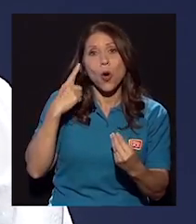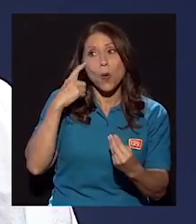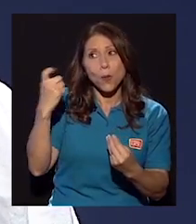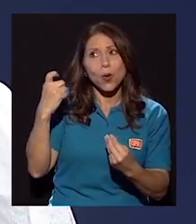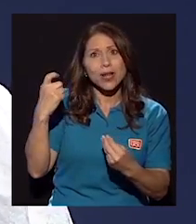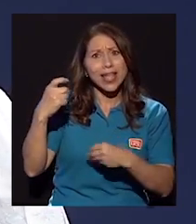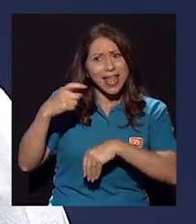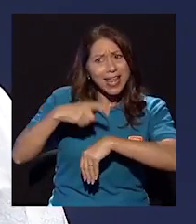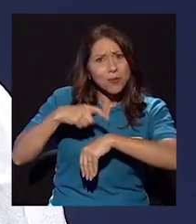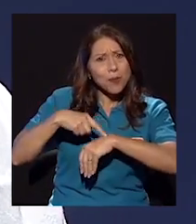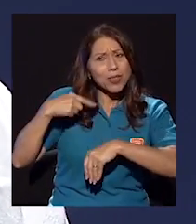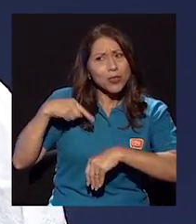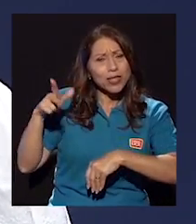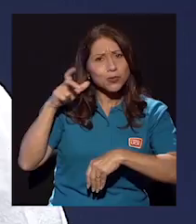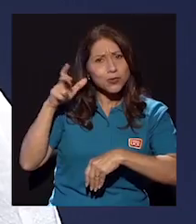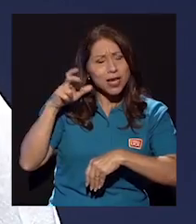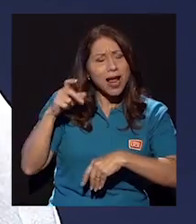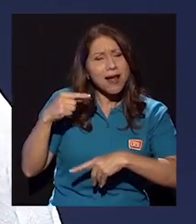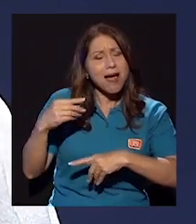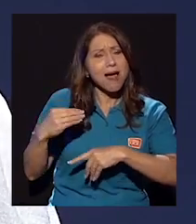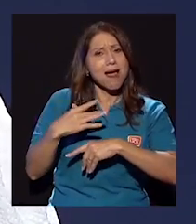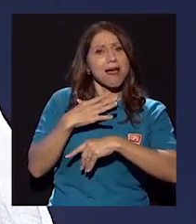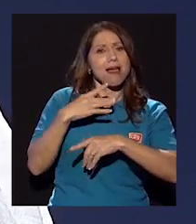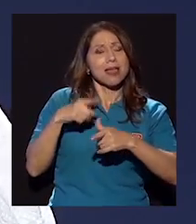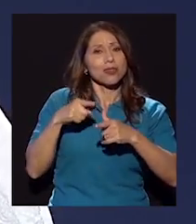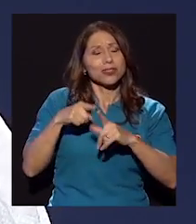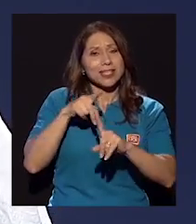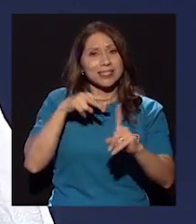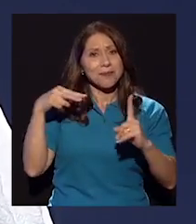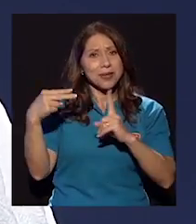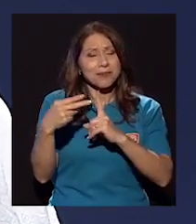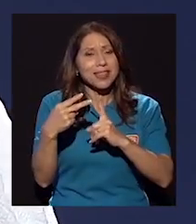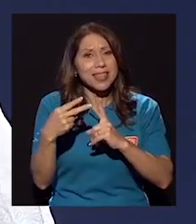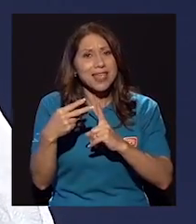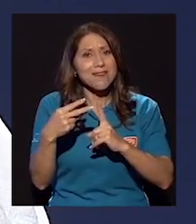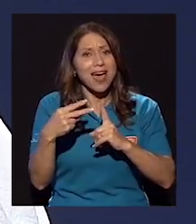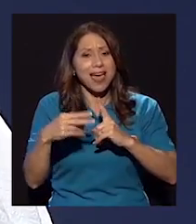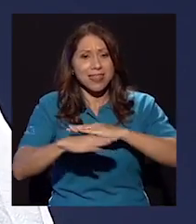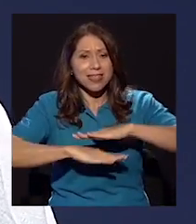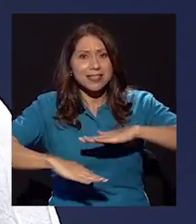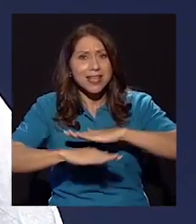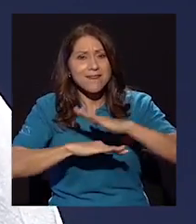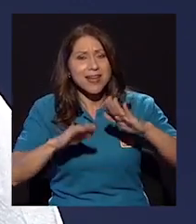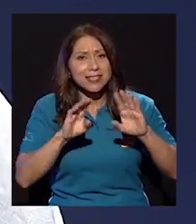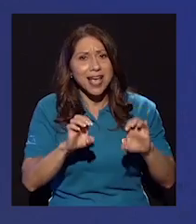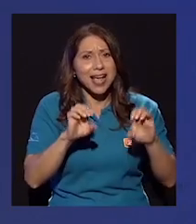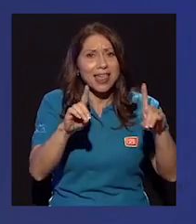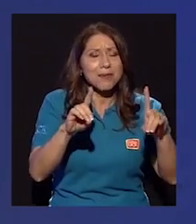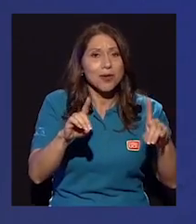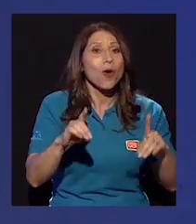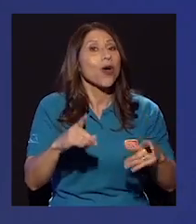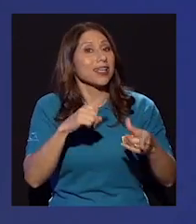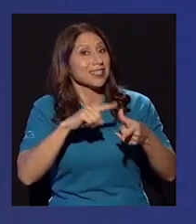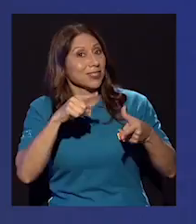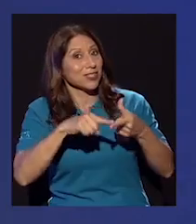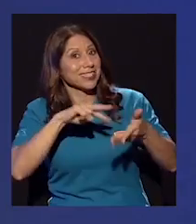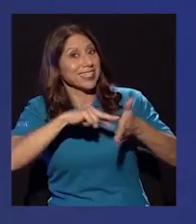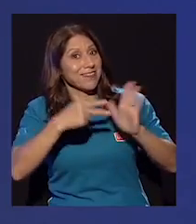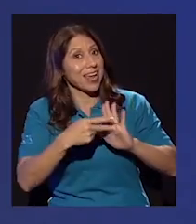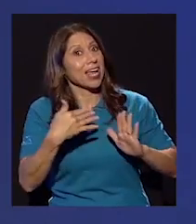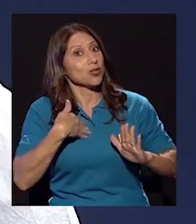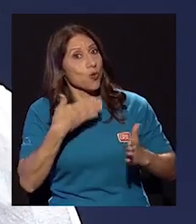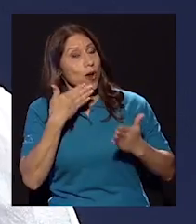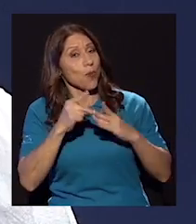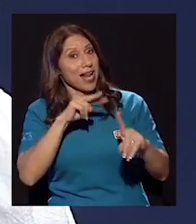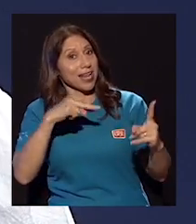escucharla, ¿no? De la adolescencia y entonces tienes esa perspectiva desde lo académico cuando ya cumples unos años. O sea, hizo una relectura de Alejandro Sanz. Total,